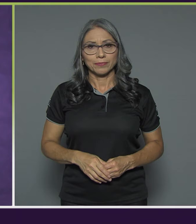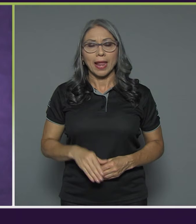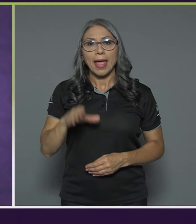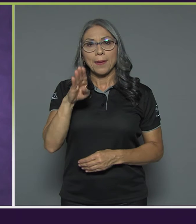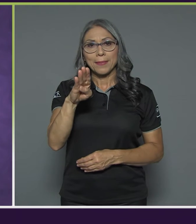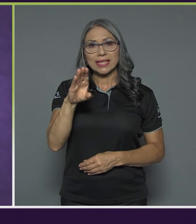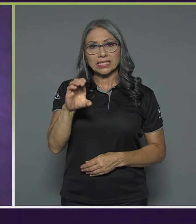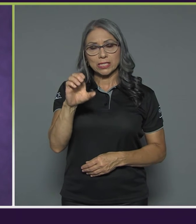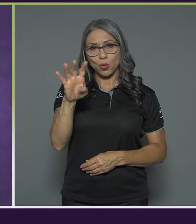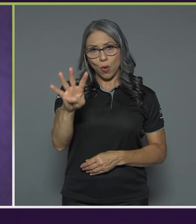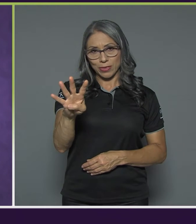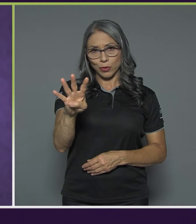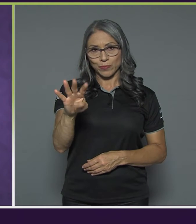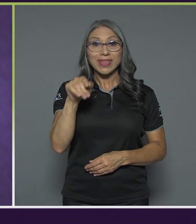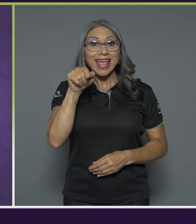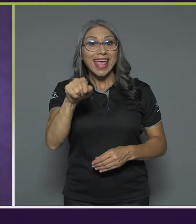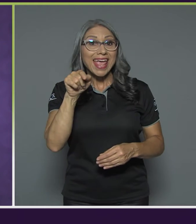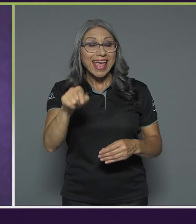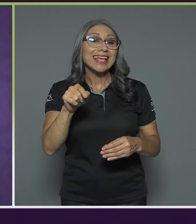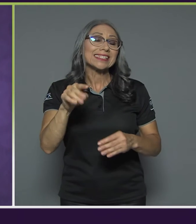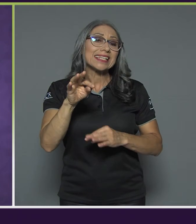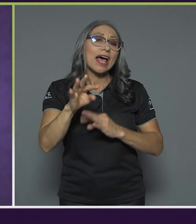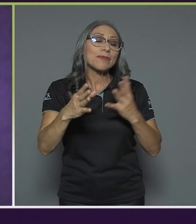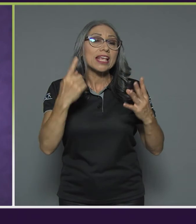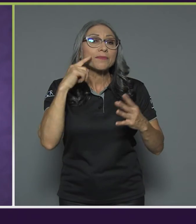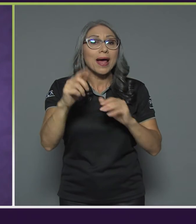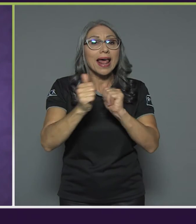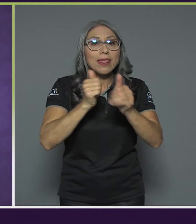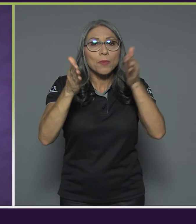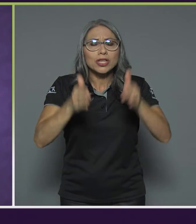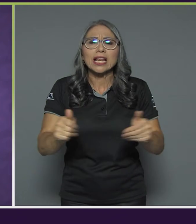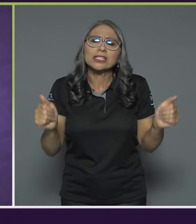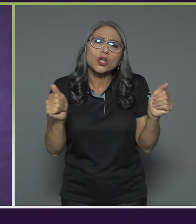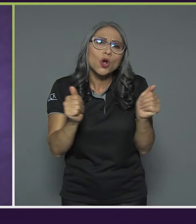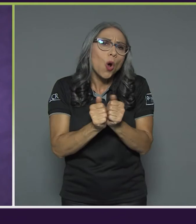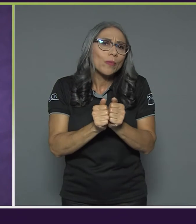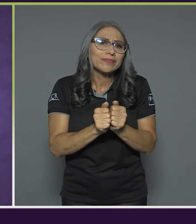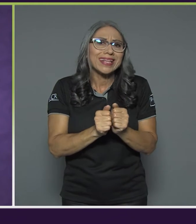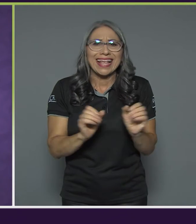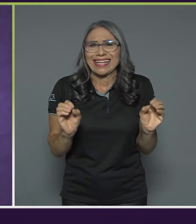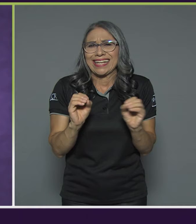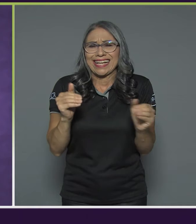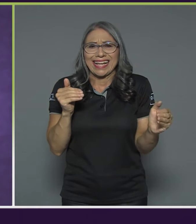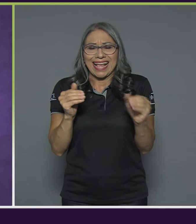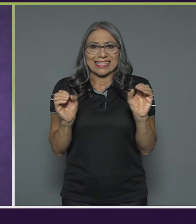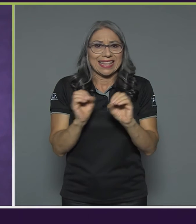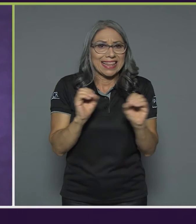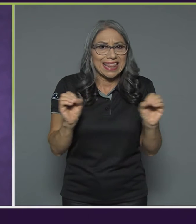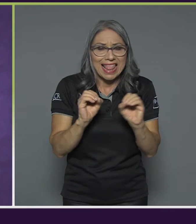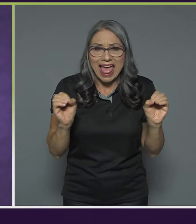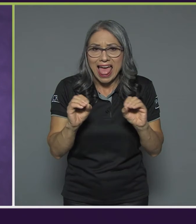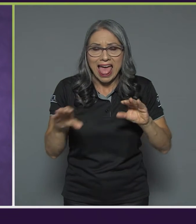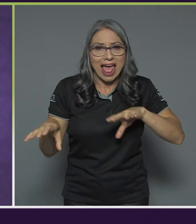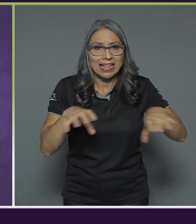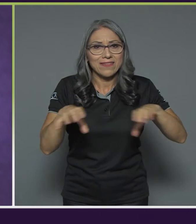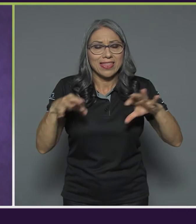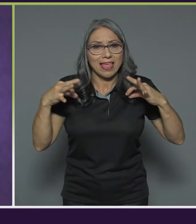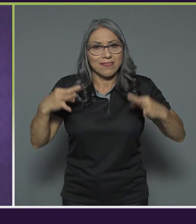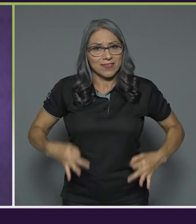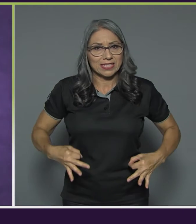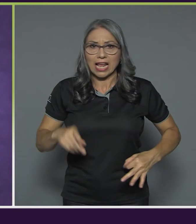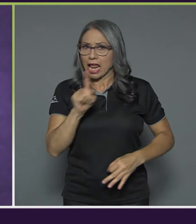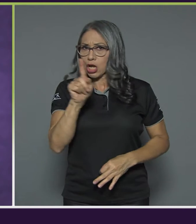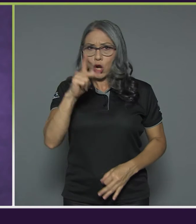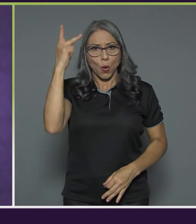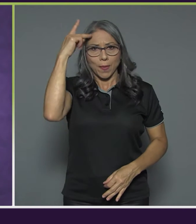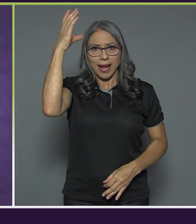BC4 es la clase para deportistas con significativa inhabilidad física, que no sea parálisis cerebral, que evidencian